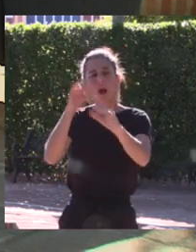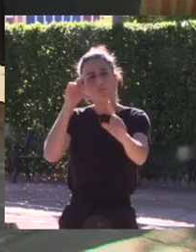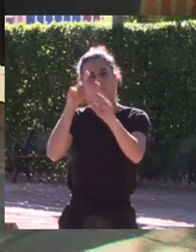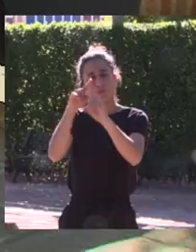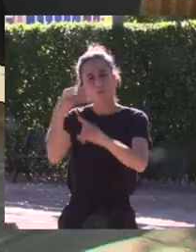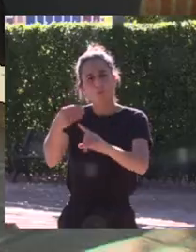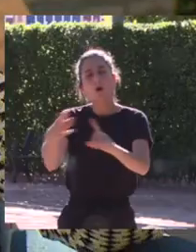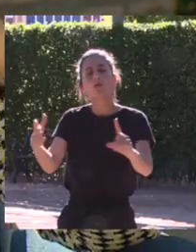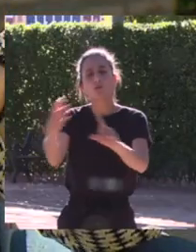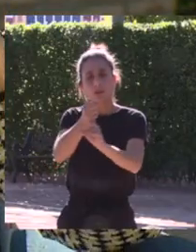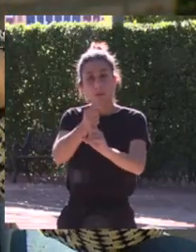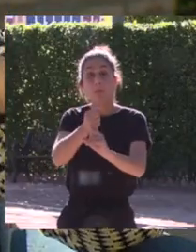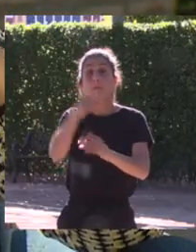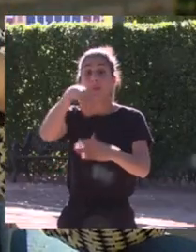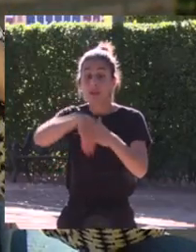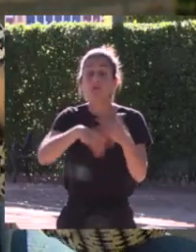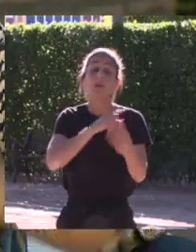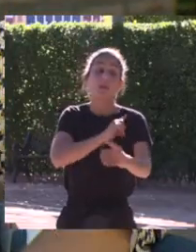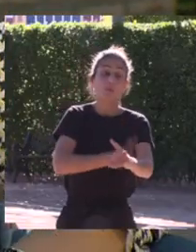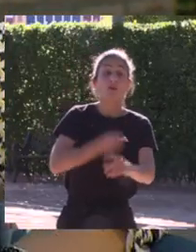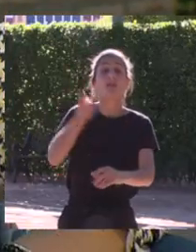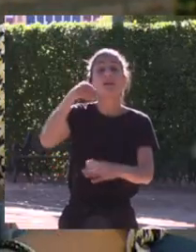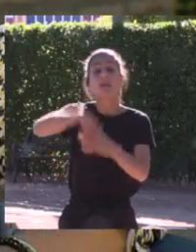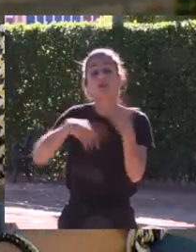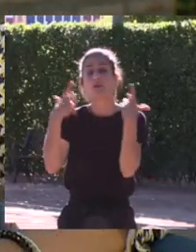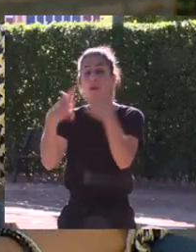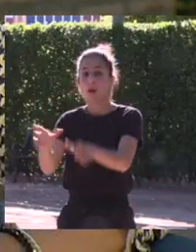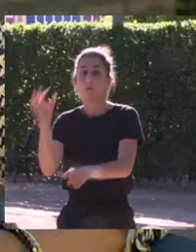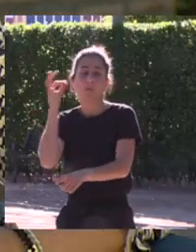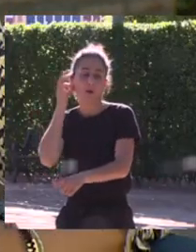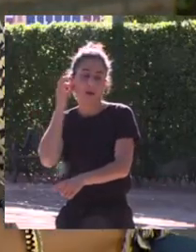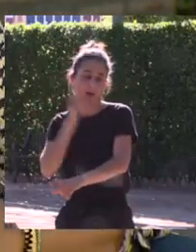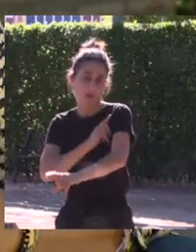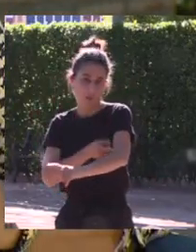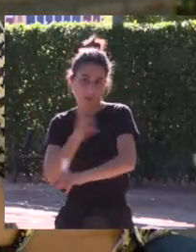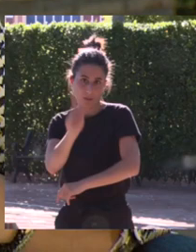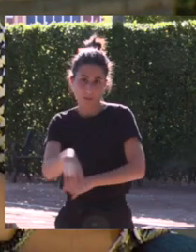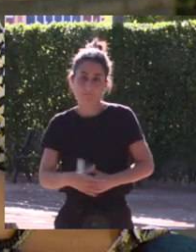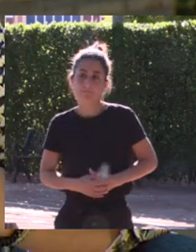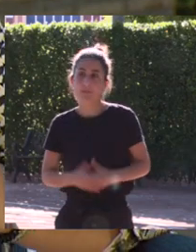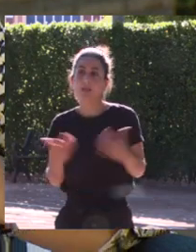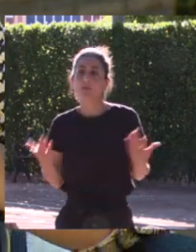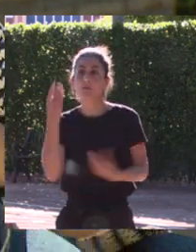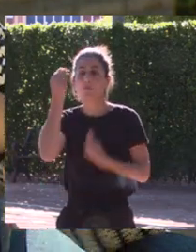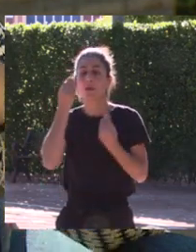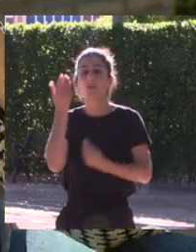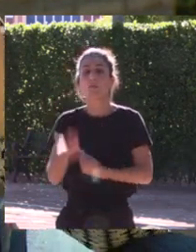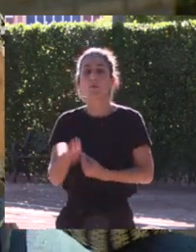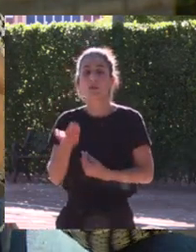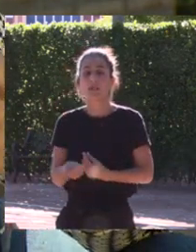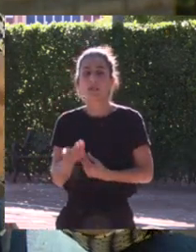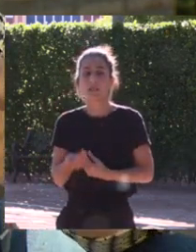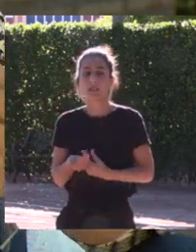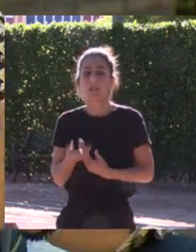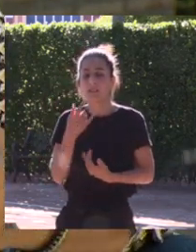para el deporte pero también para las mujeres deportistas con lo cual yo creo que es importante intentar